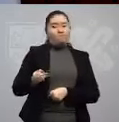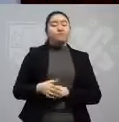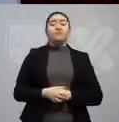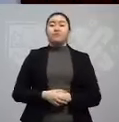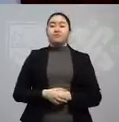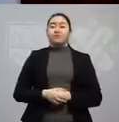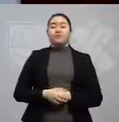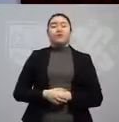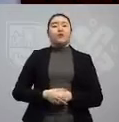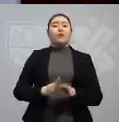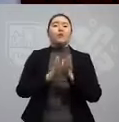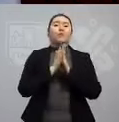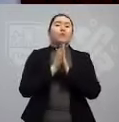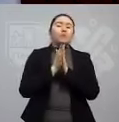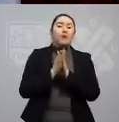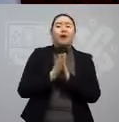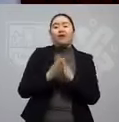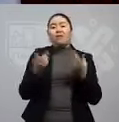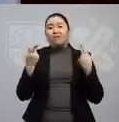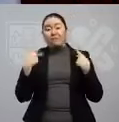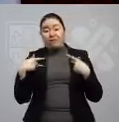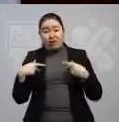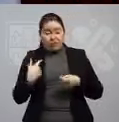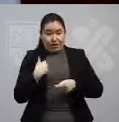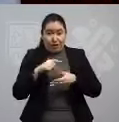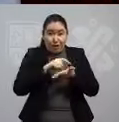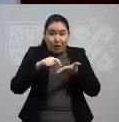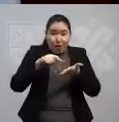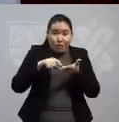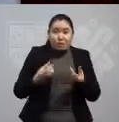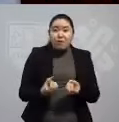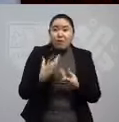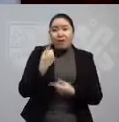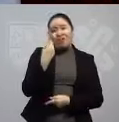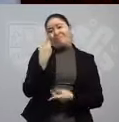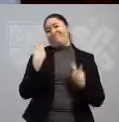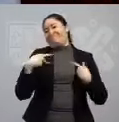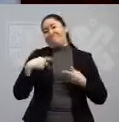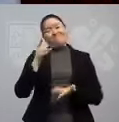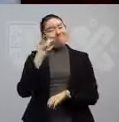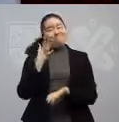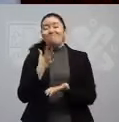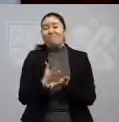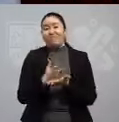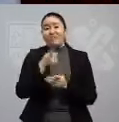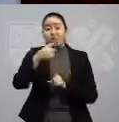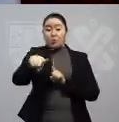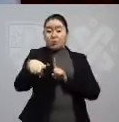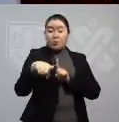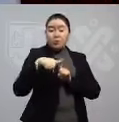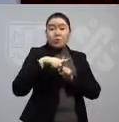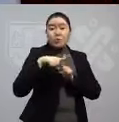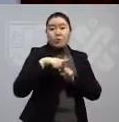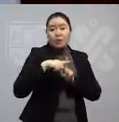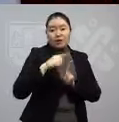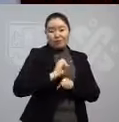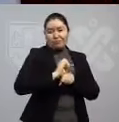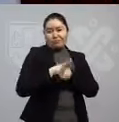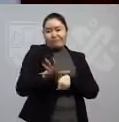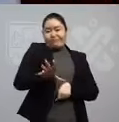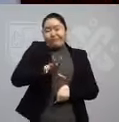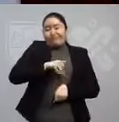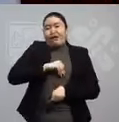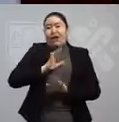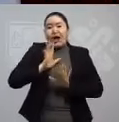En la medida de lo posible, las compras debe hacerlo solo una persona. Y si eres positivo a COVID